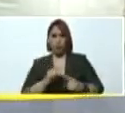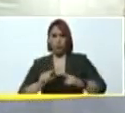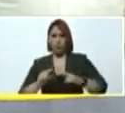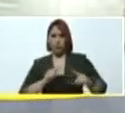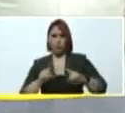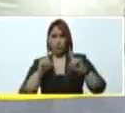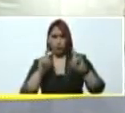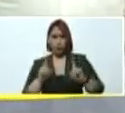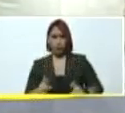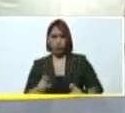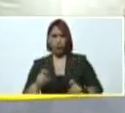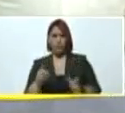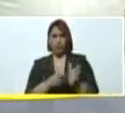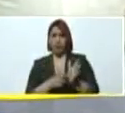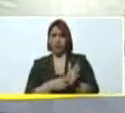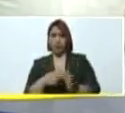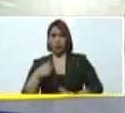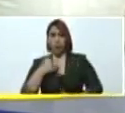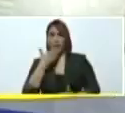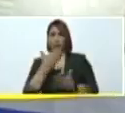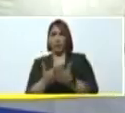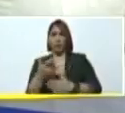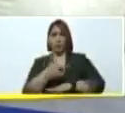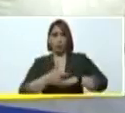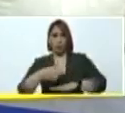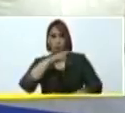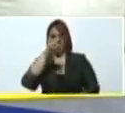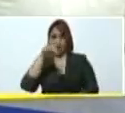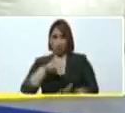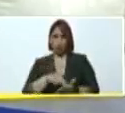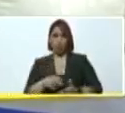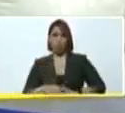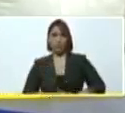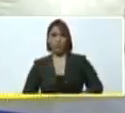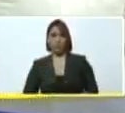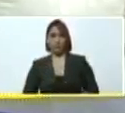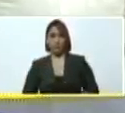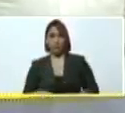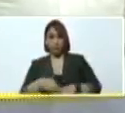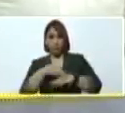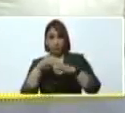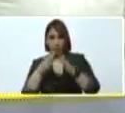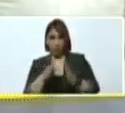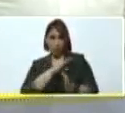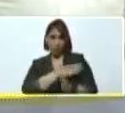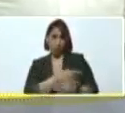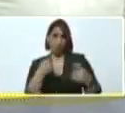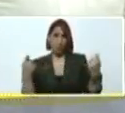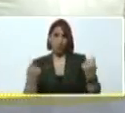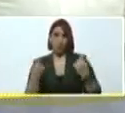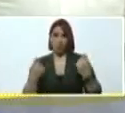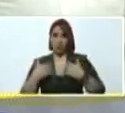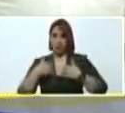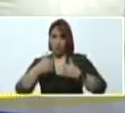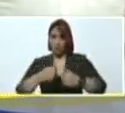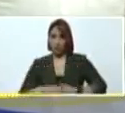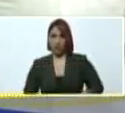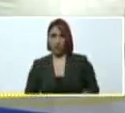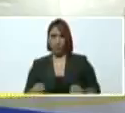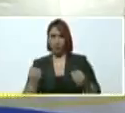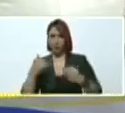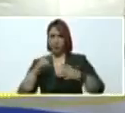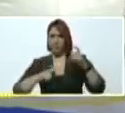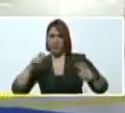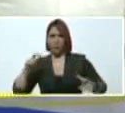muy agradecido del gobierno nacional, del Ministerio de Poder Popular para la Salud, mucha gente de